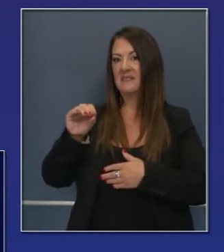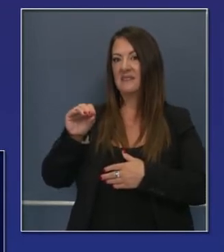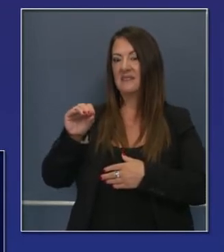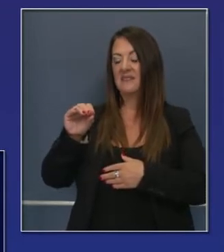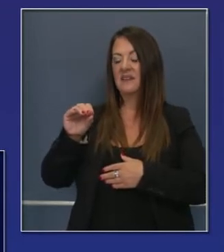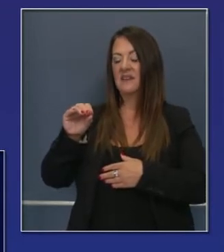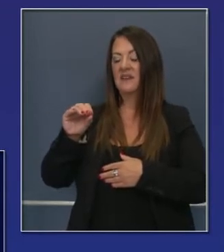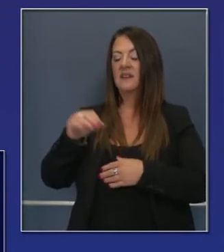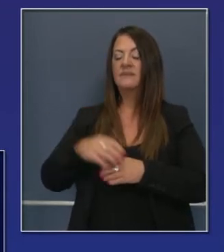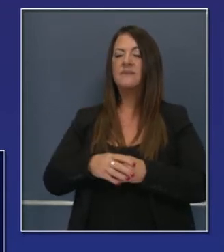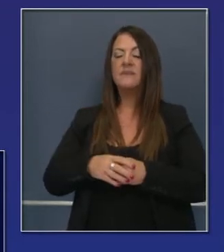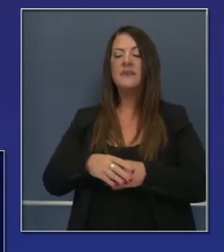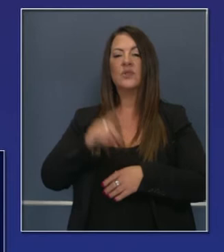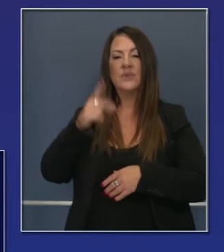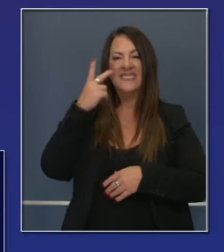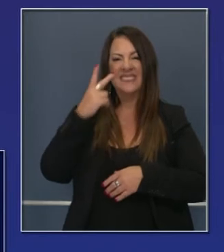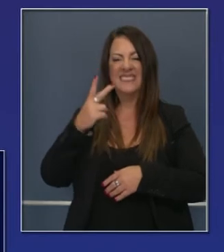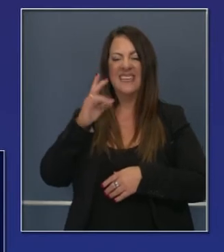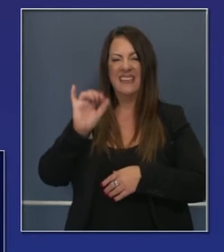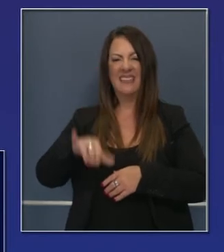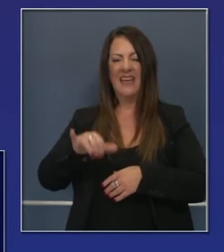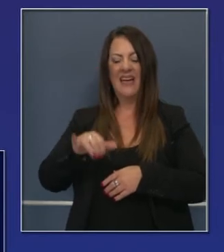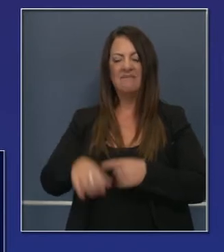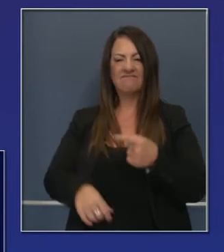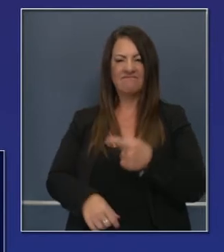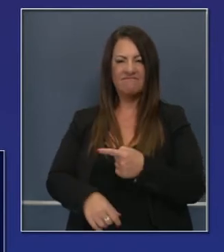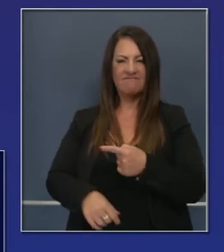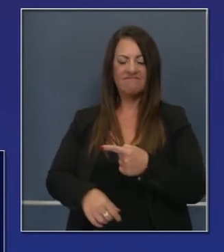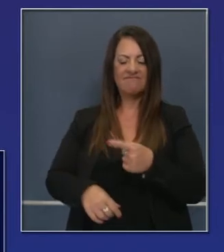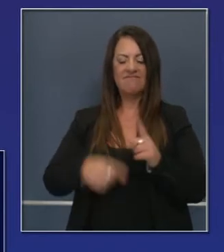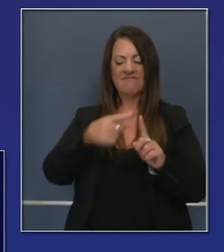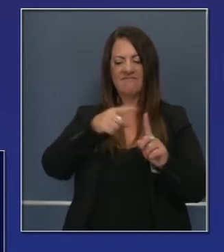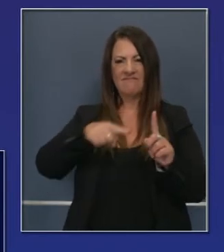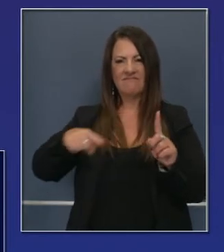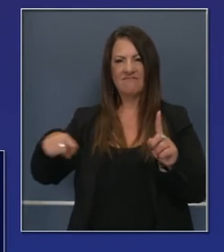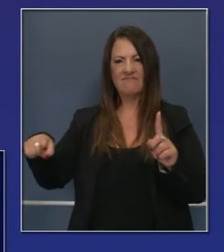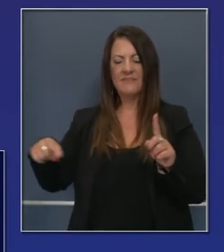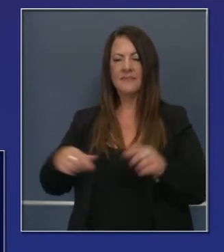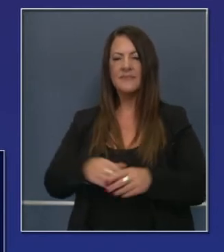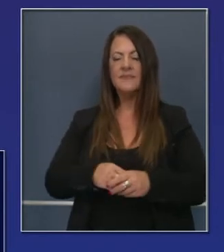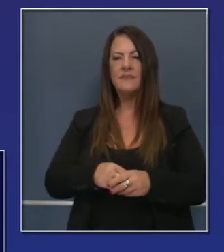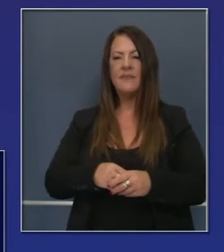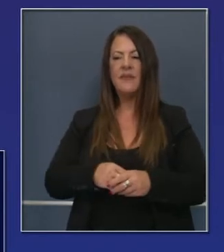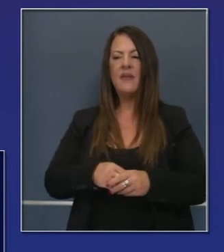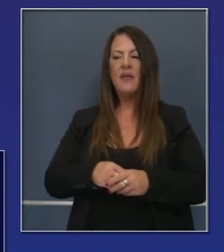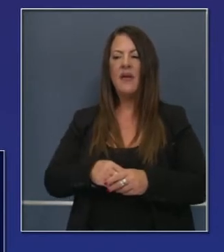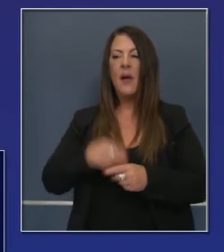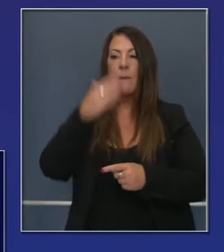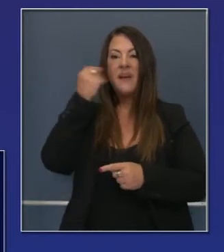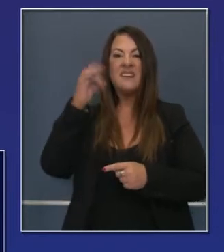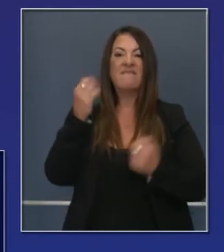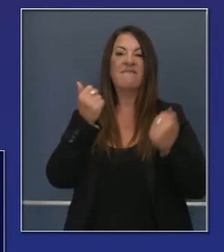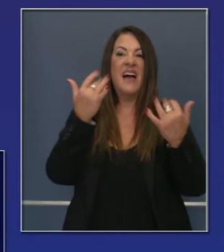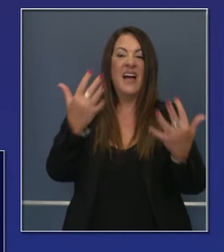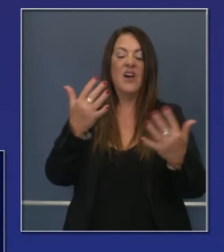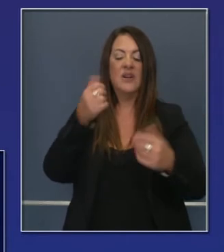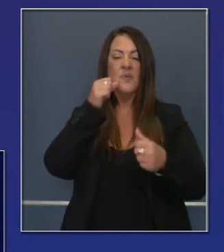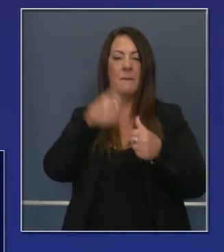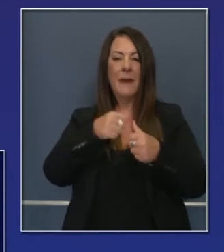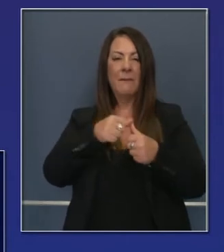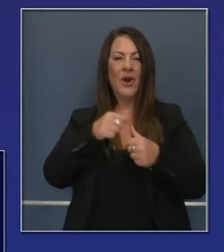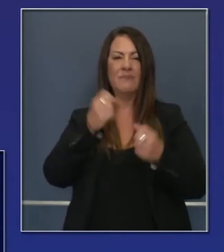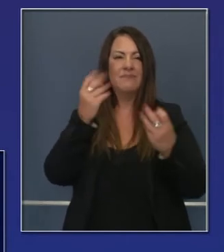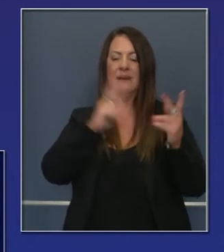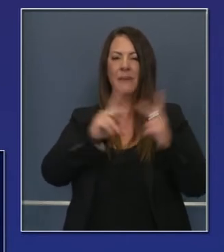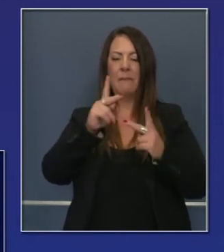catorce días, son cinco punto uno por ciento. También ven el promedio de pruebas diarias que está aumentando también el impacto de esos incendios.